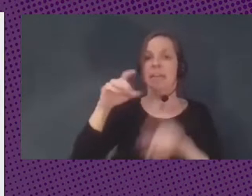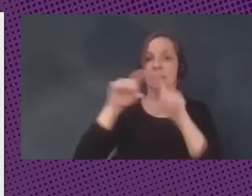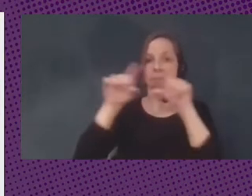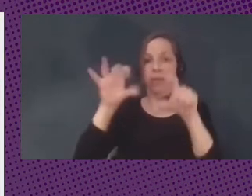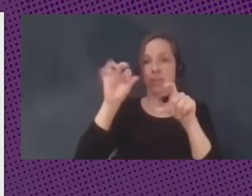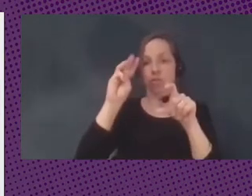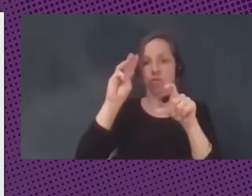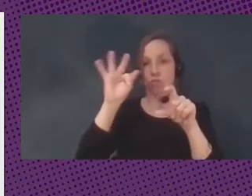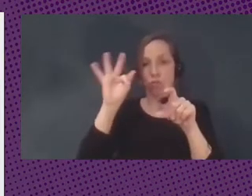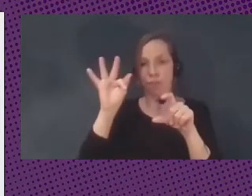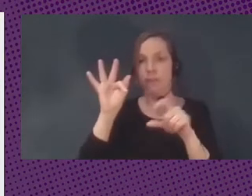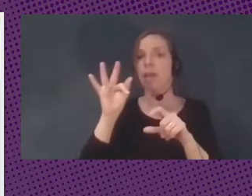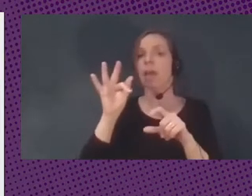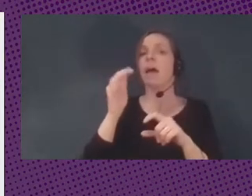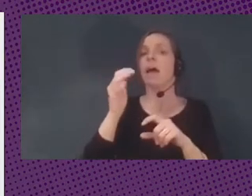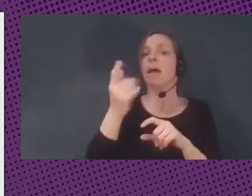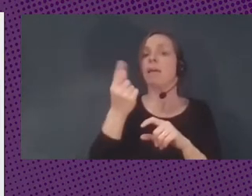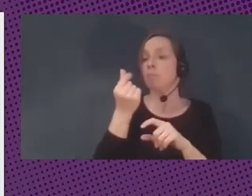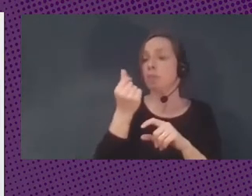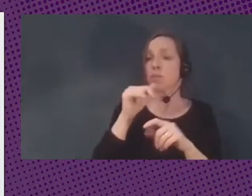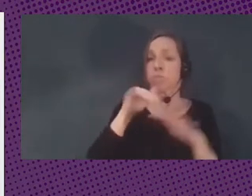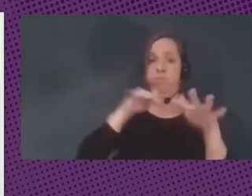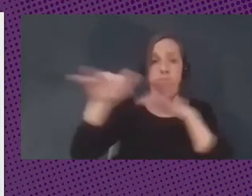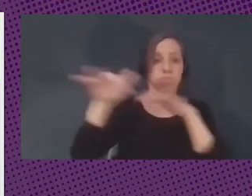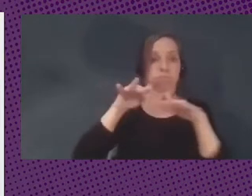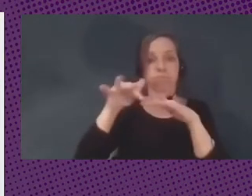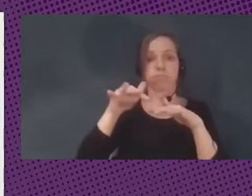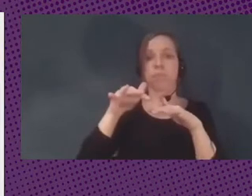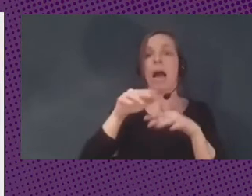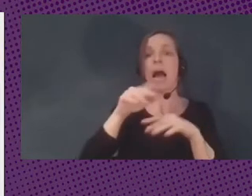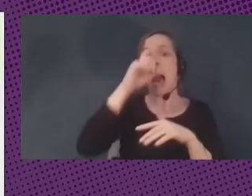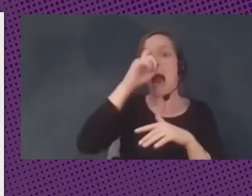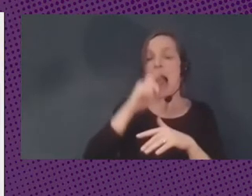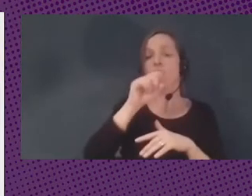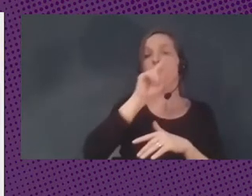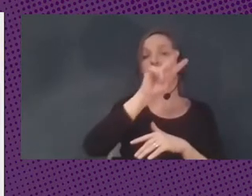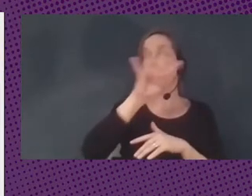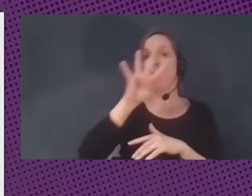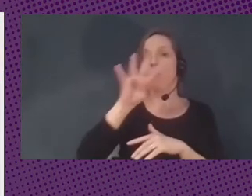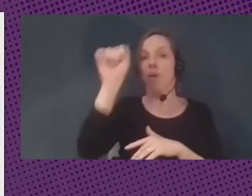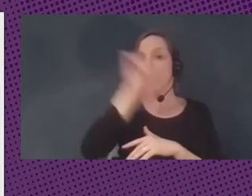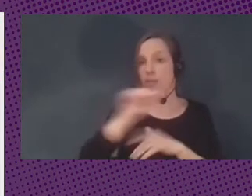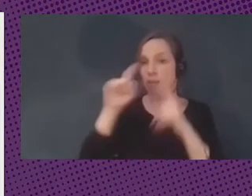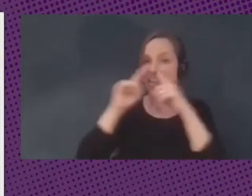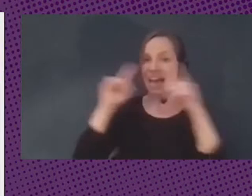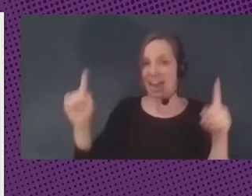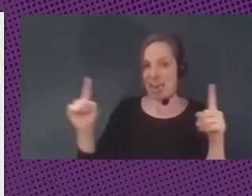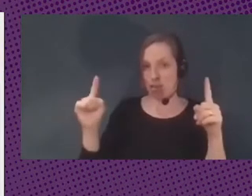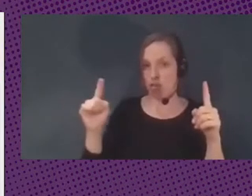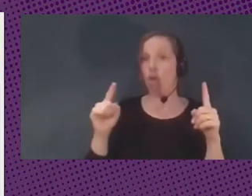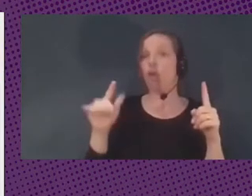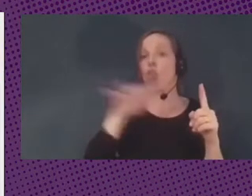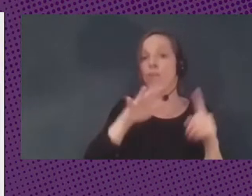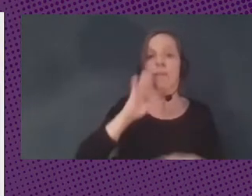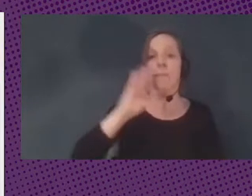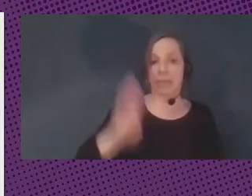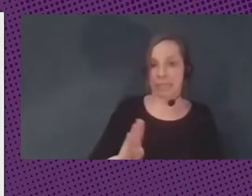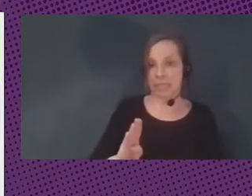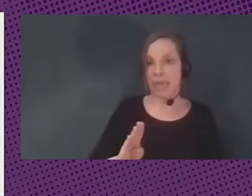son 24 millones de transacciones al año pero el número de transacciones domésticas entre